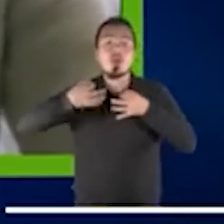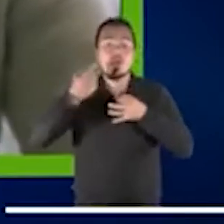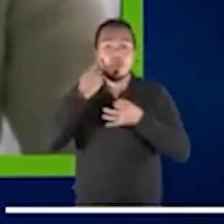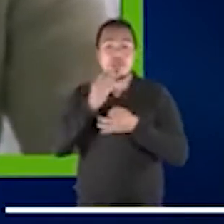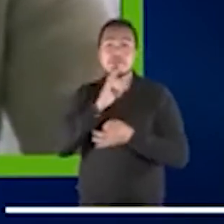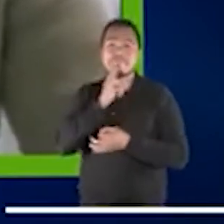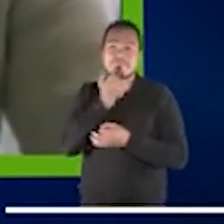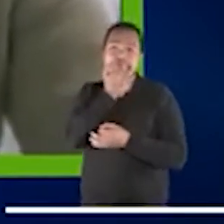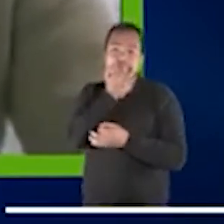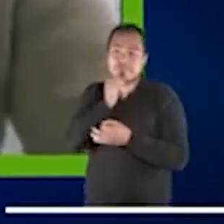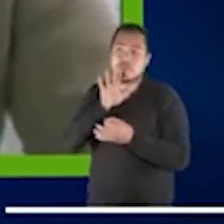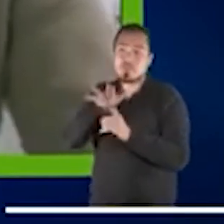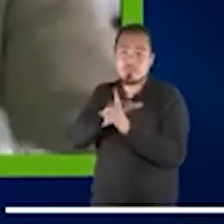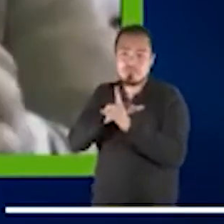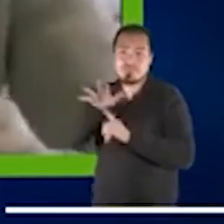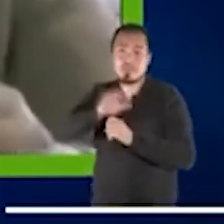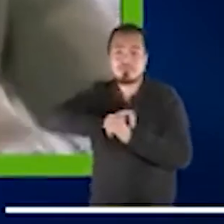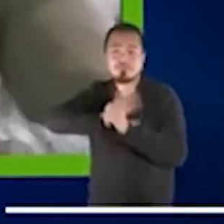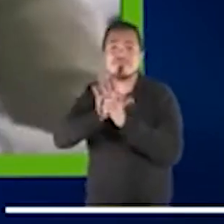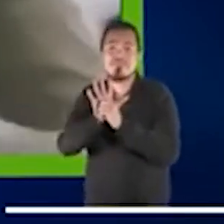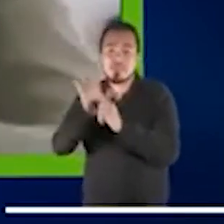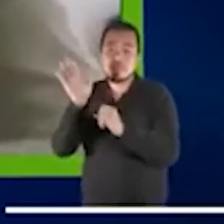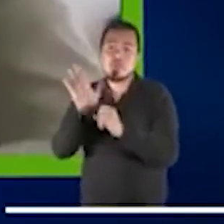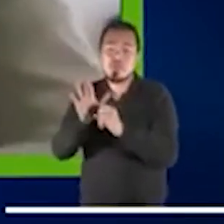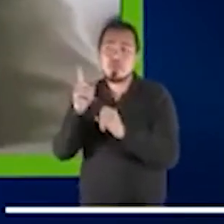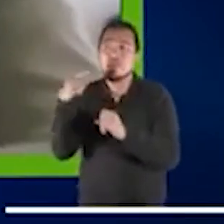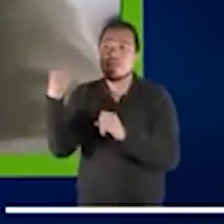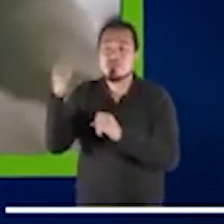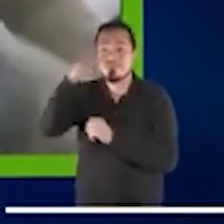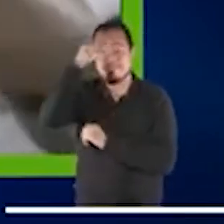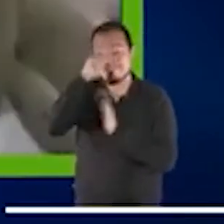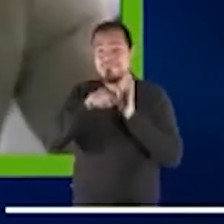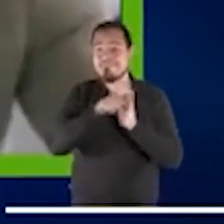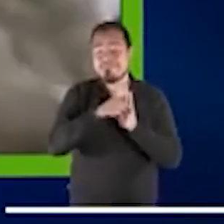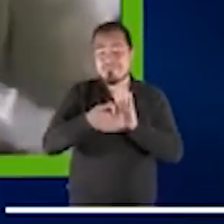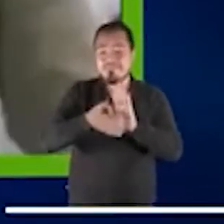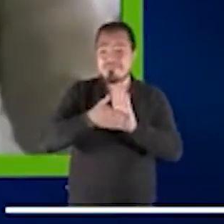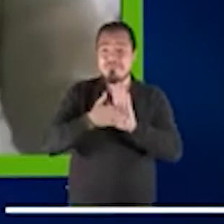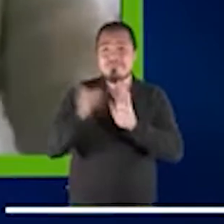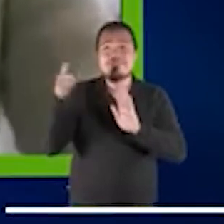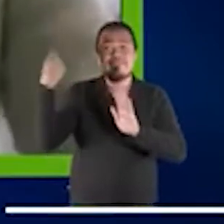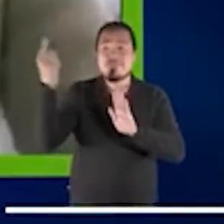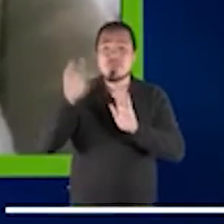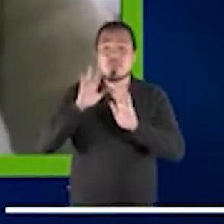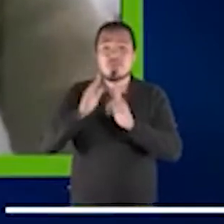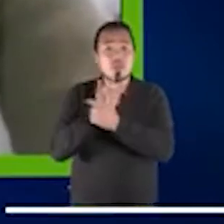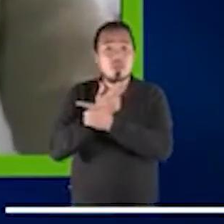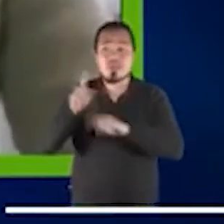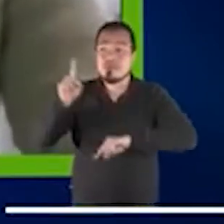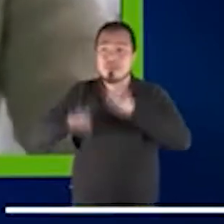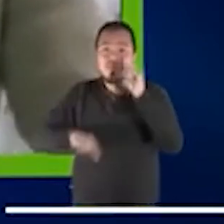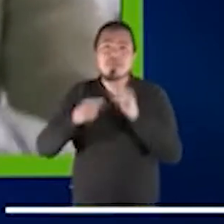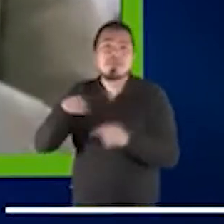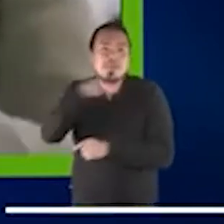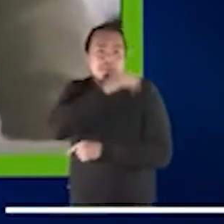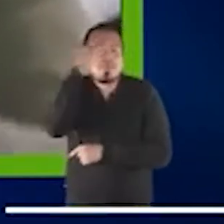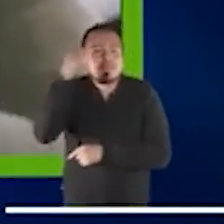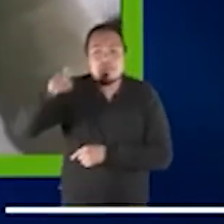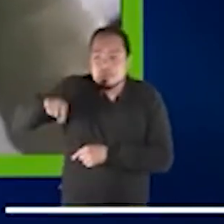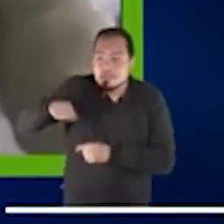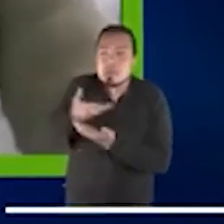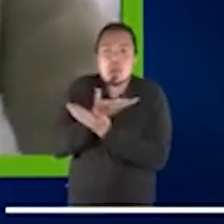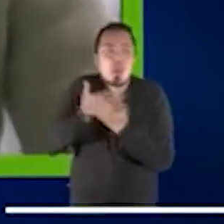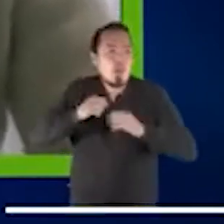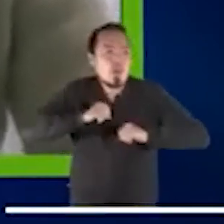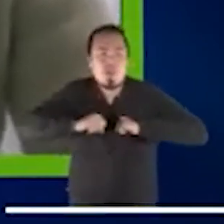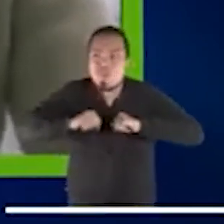el COVID-19 ha incidido de forma negativa en la ejecución de las medidas no privativas de libertad. Porque tanto que nos gusta destacar la necesidad de adoptar